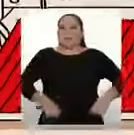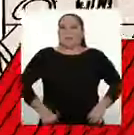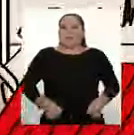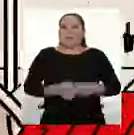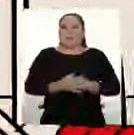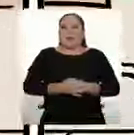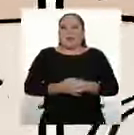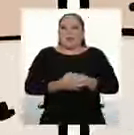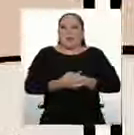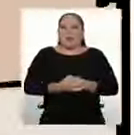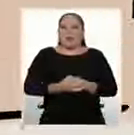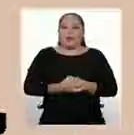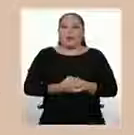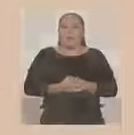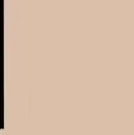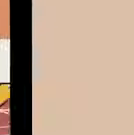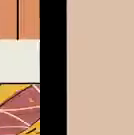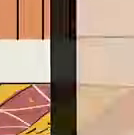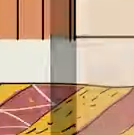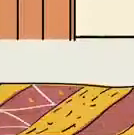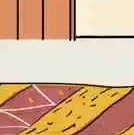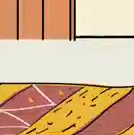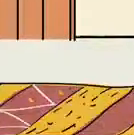For more information visit.fema.fema.gov www